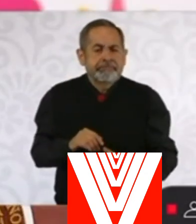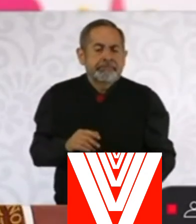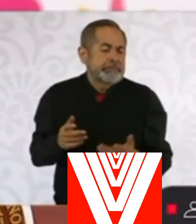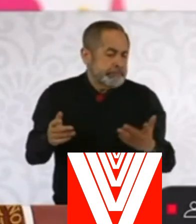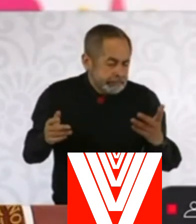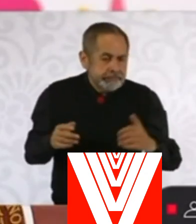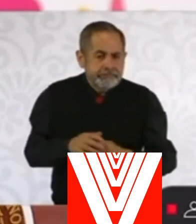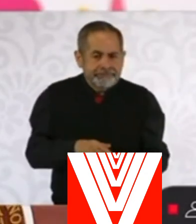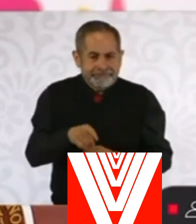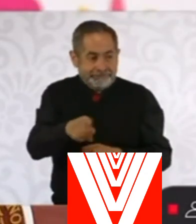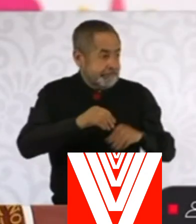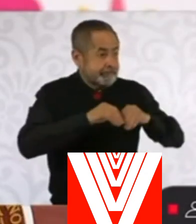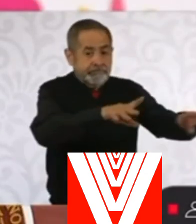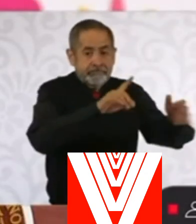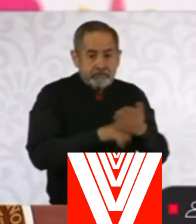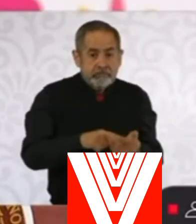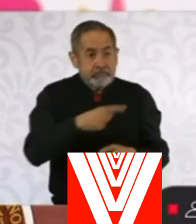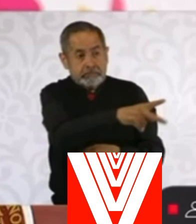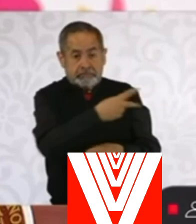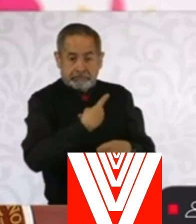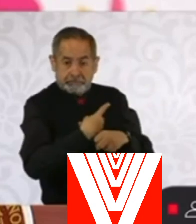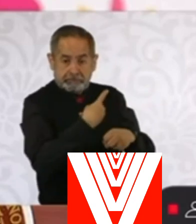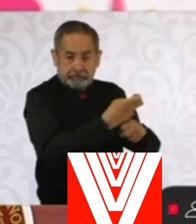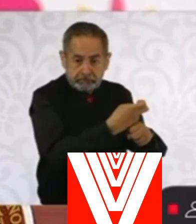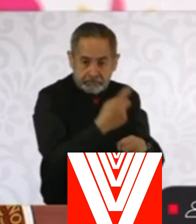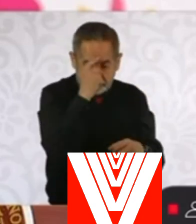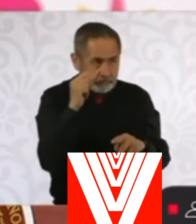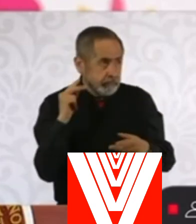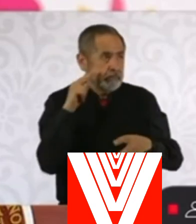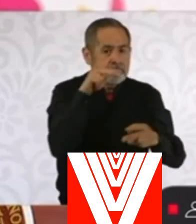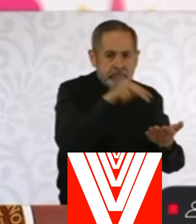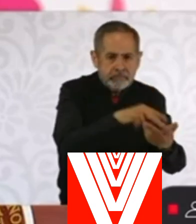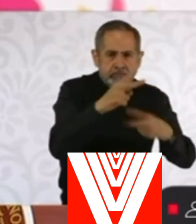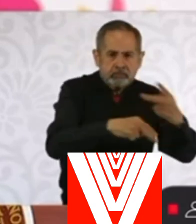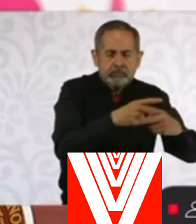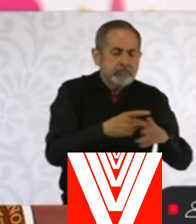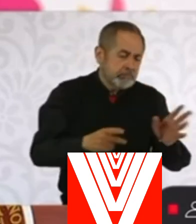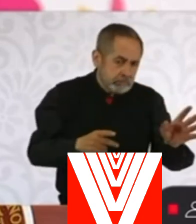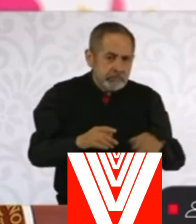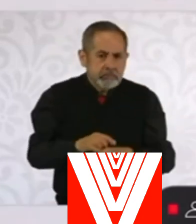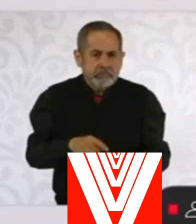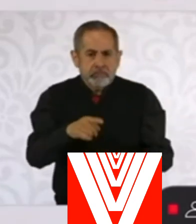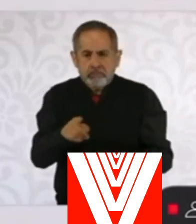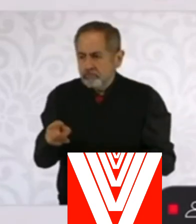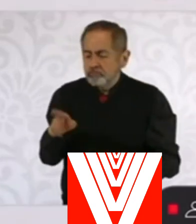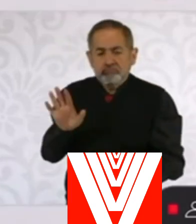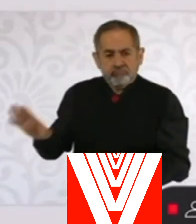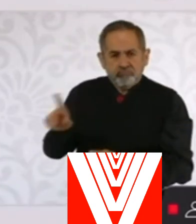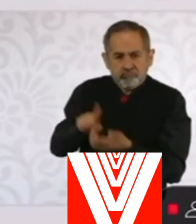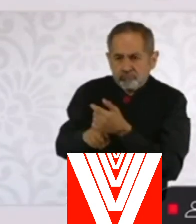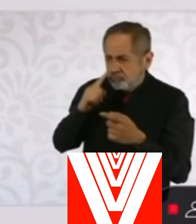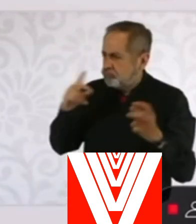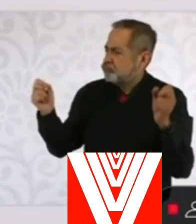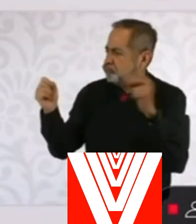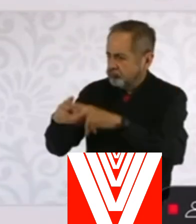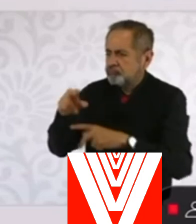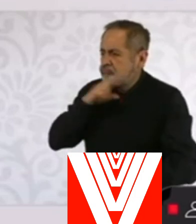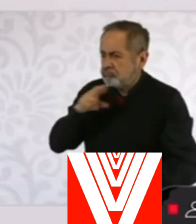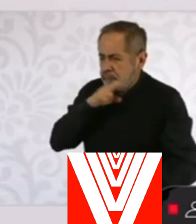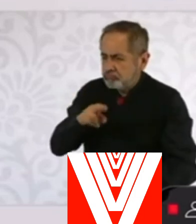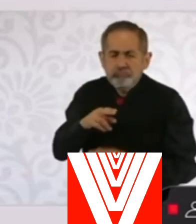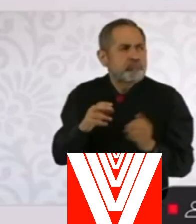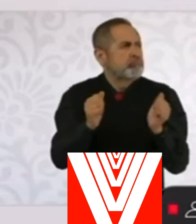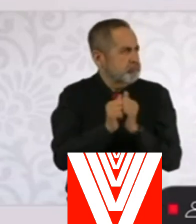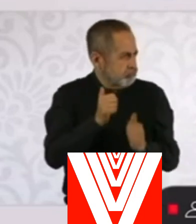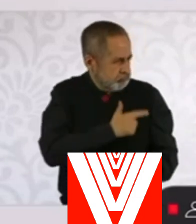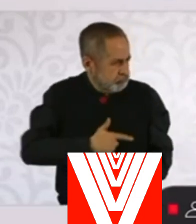Esto que salió, de que si me invitó a la toma de posesión y todo esto, me dijo, see you soon, o sea, nos vemos pronto. Y le dije,